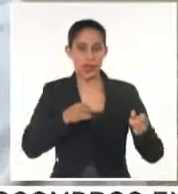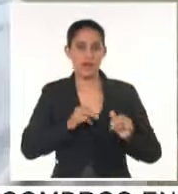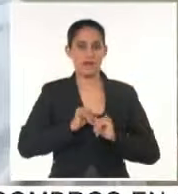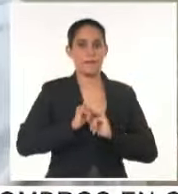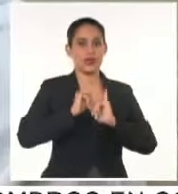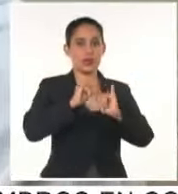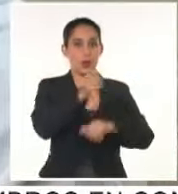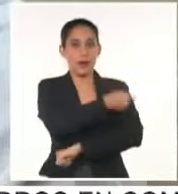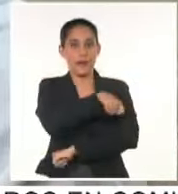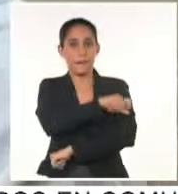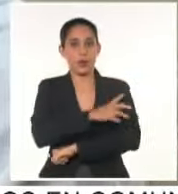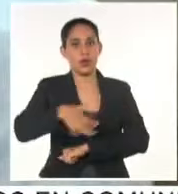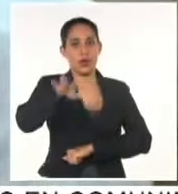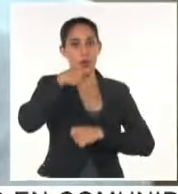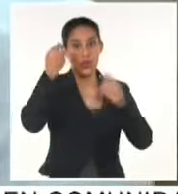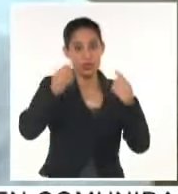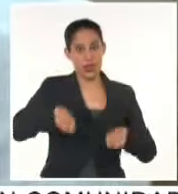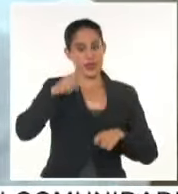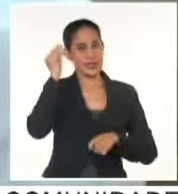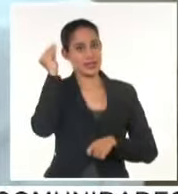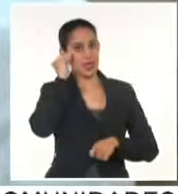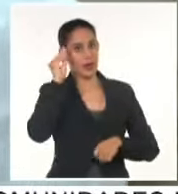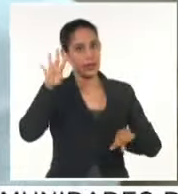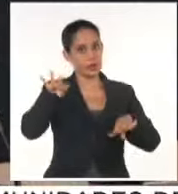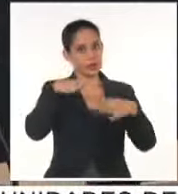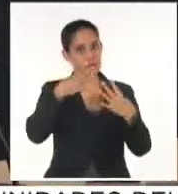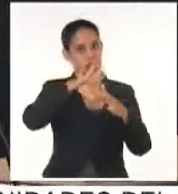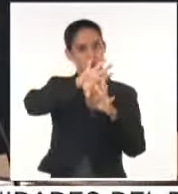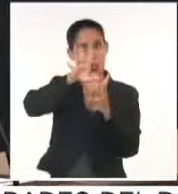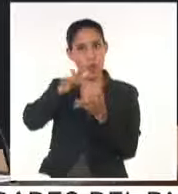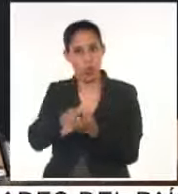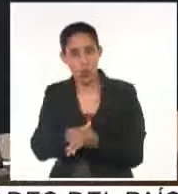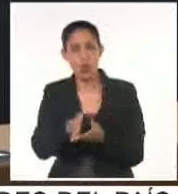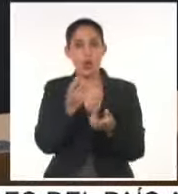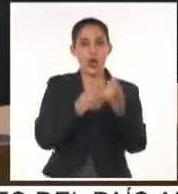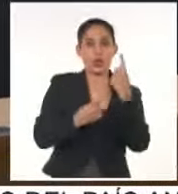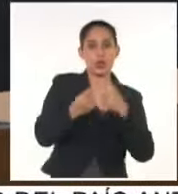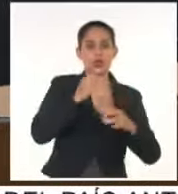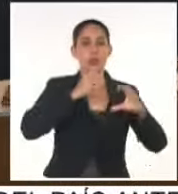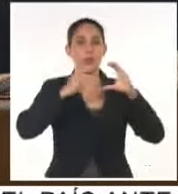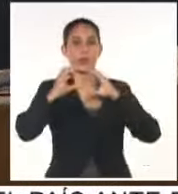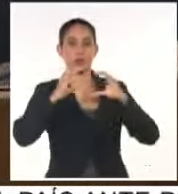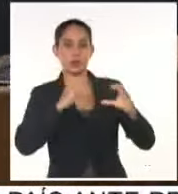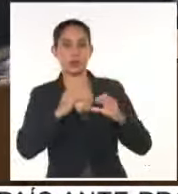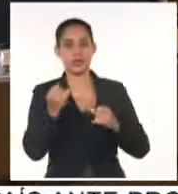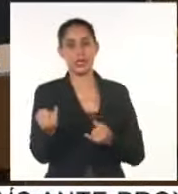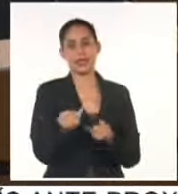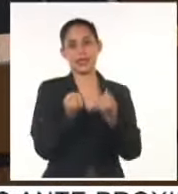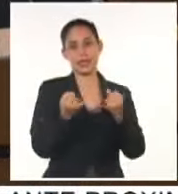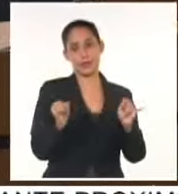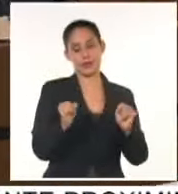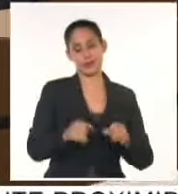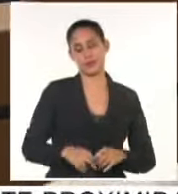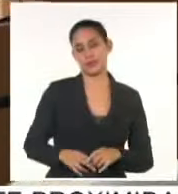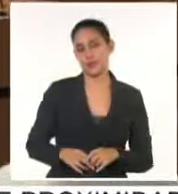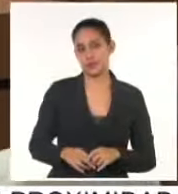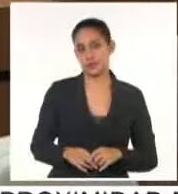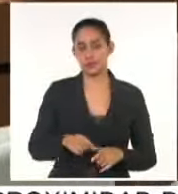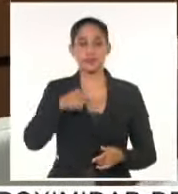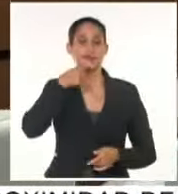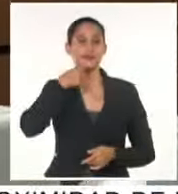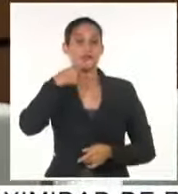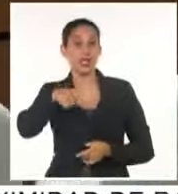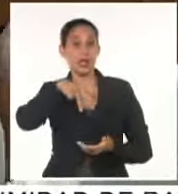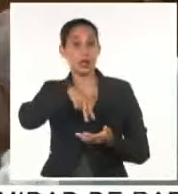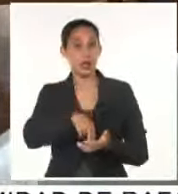a la población, incluidas el uso de altoparlantes y la comunicación persona a persona. El mandatario llamó a hacer un balance